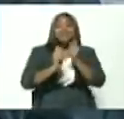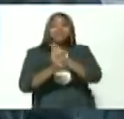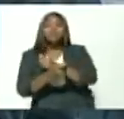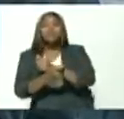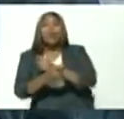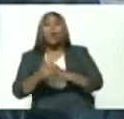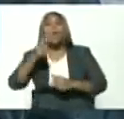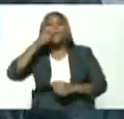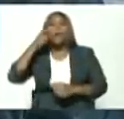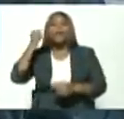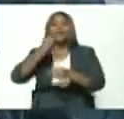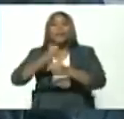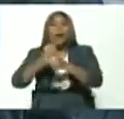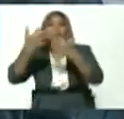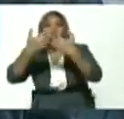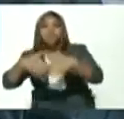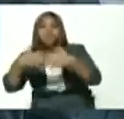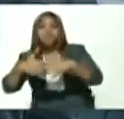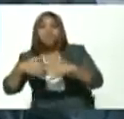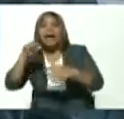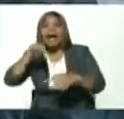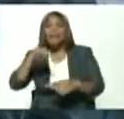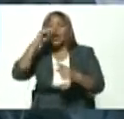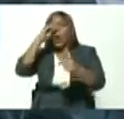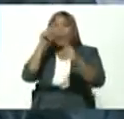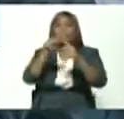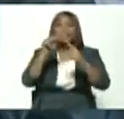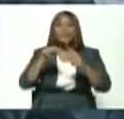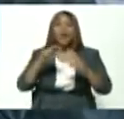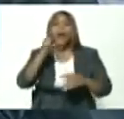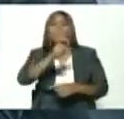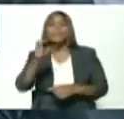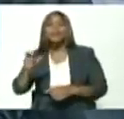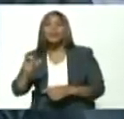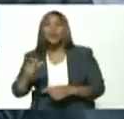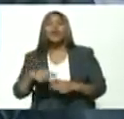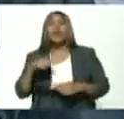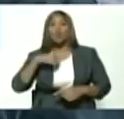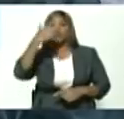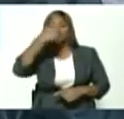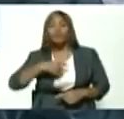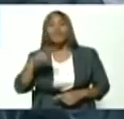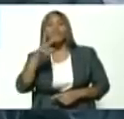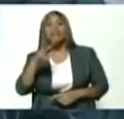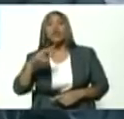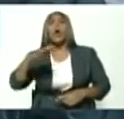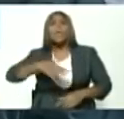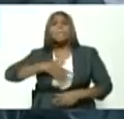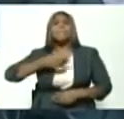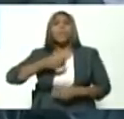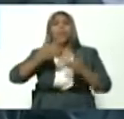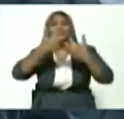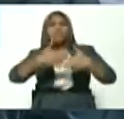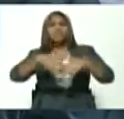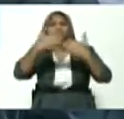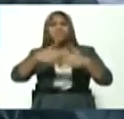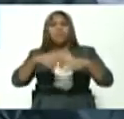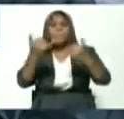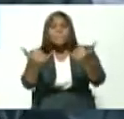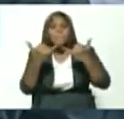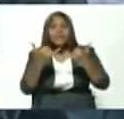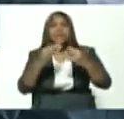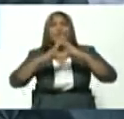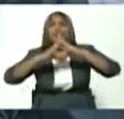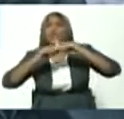y productivo. Es el gran reto de nuestra generación. Ser como venezolanos y venezolanas capaces de producir todas las cosas que